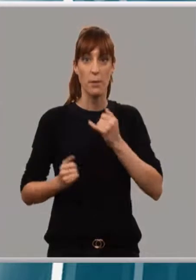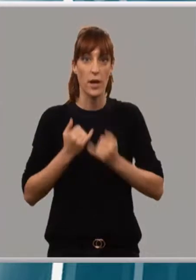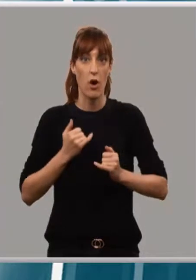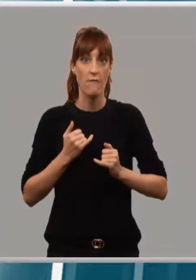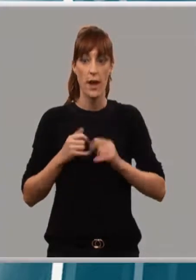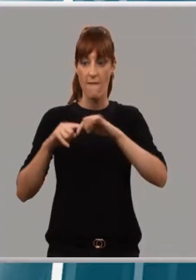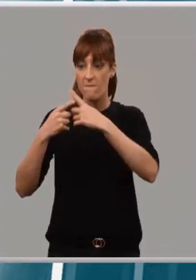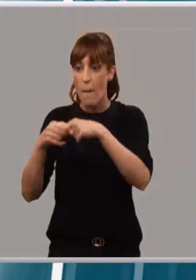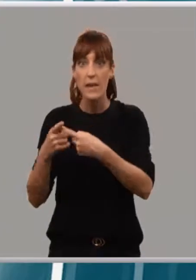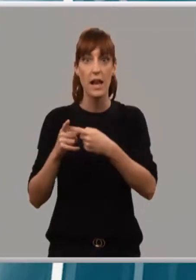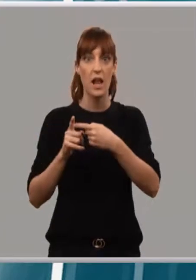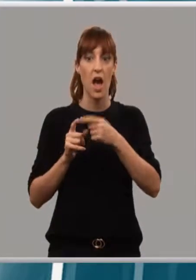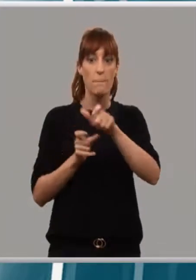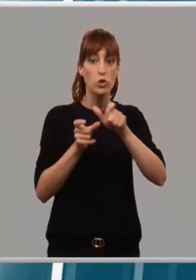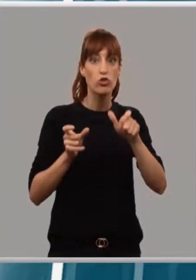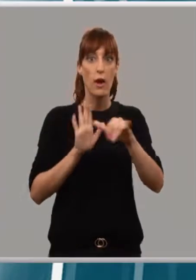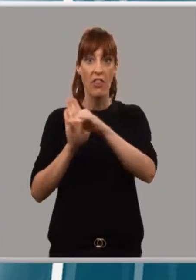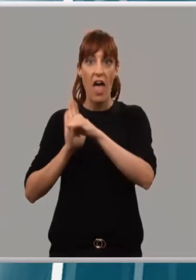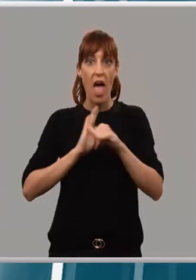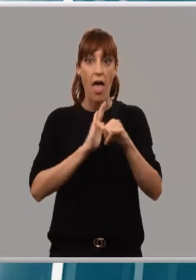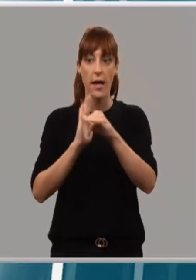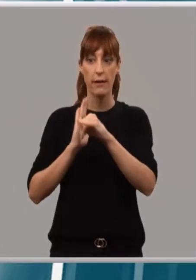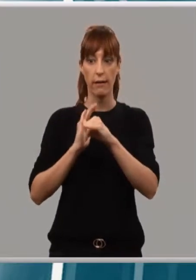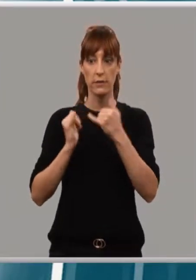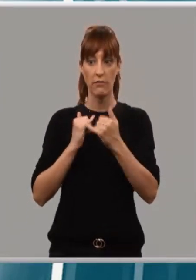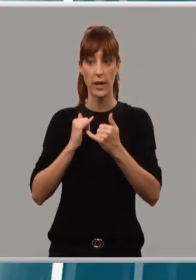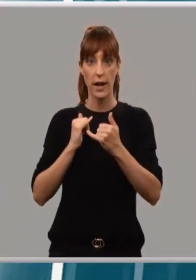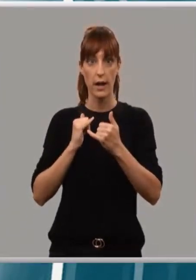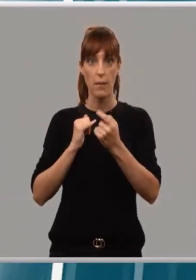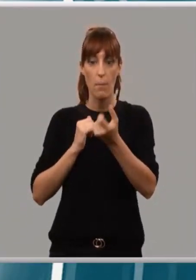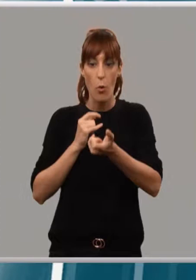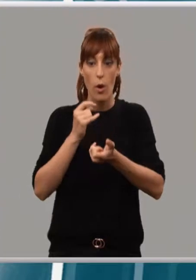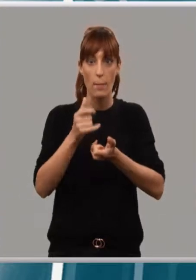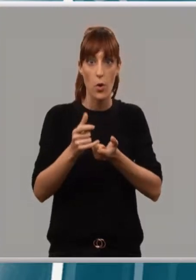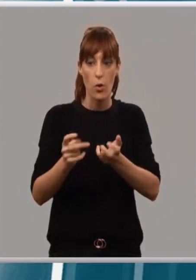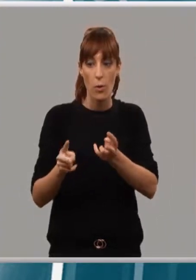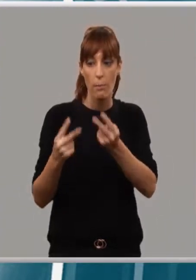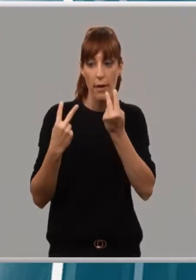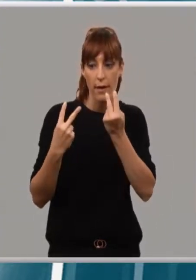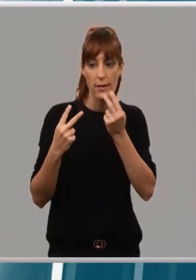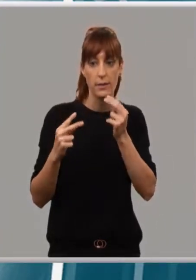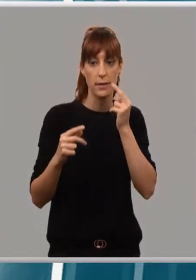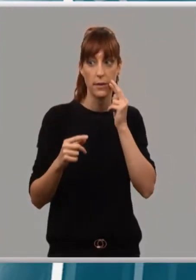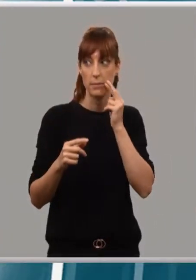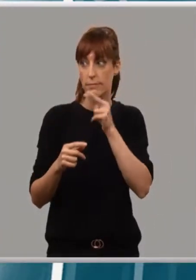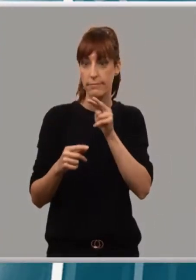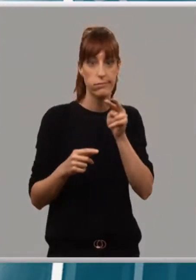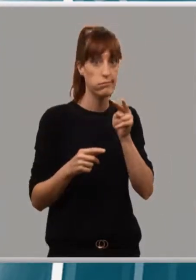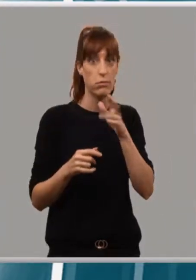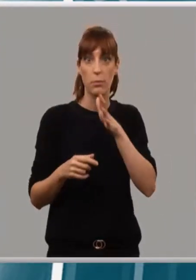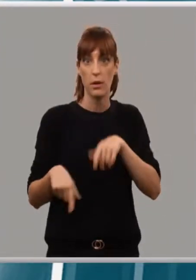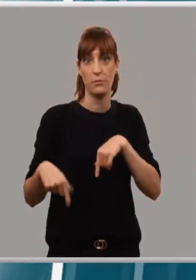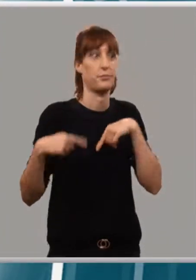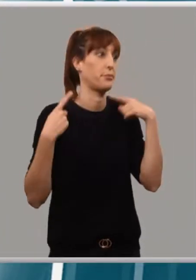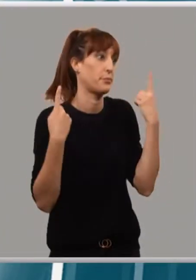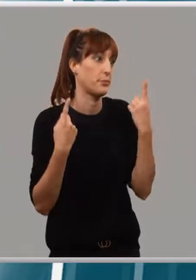tu familia, con tu entorno, que vas arrastrando poco a poco a todos. Porque tú ves que algo va mal, discutiendo cada dos por